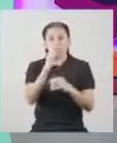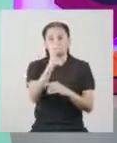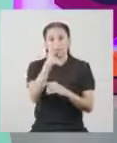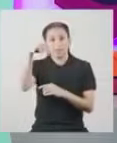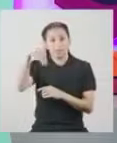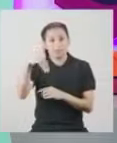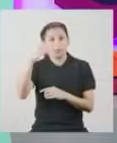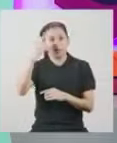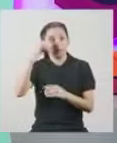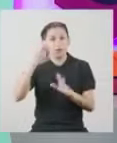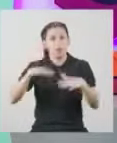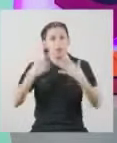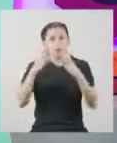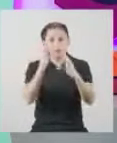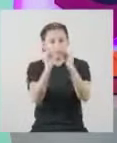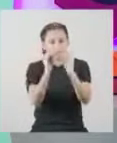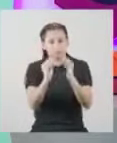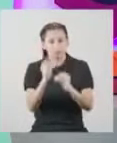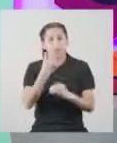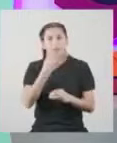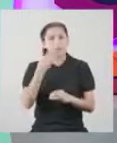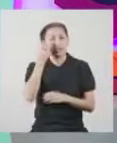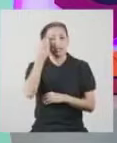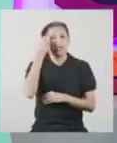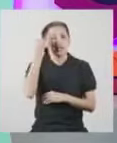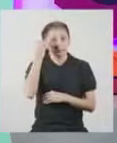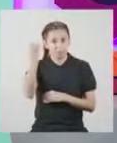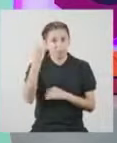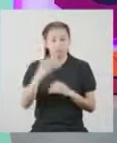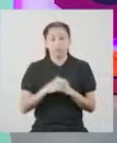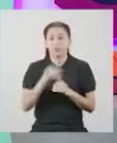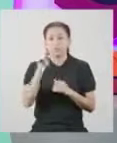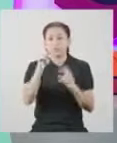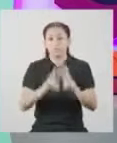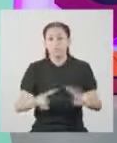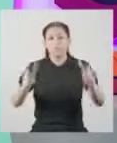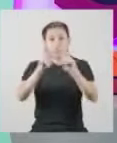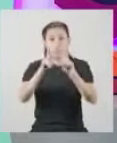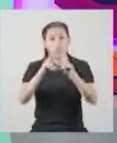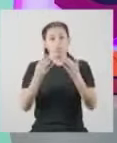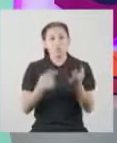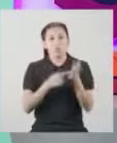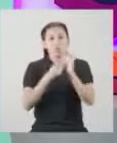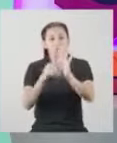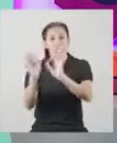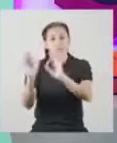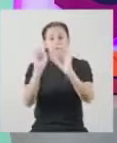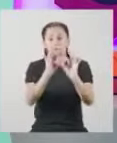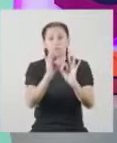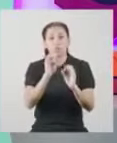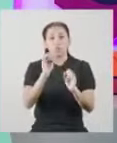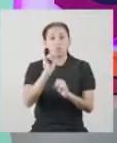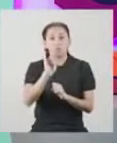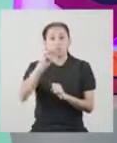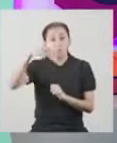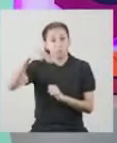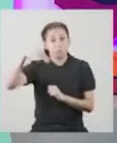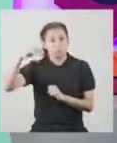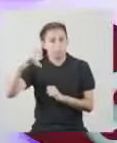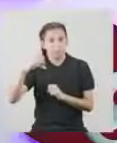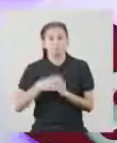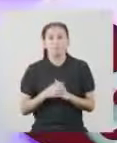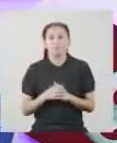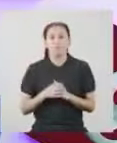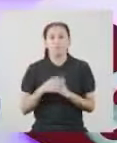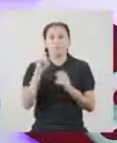la desviación estándar quien regula mejor la interpretación, ya que el valor queda expresado en su misma unidad de